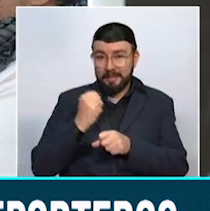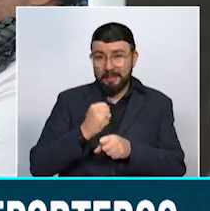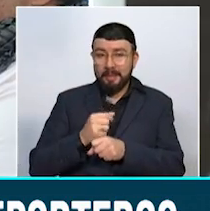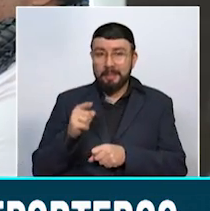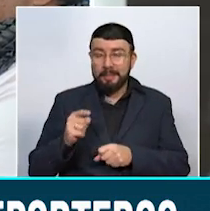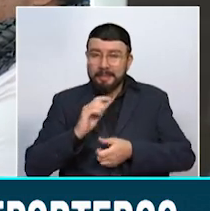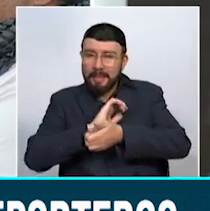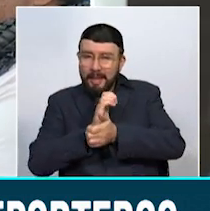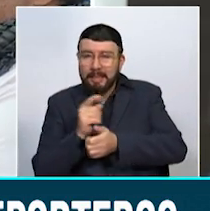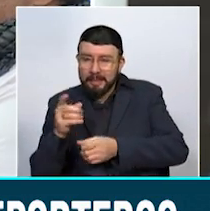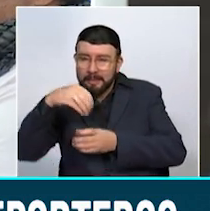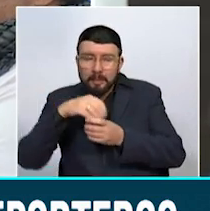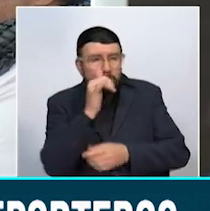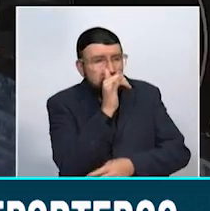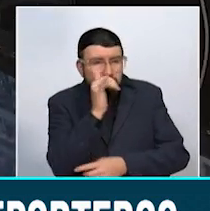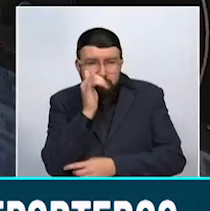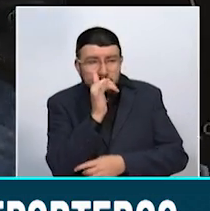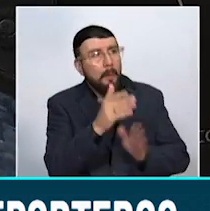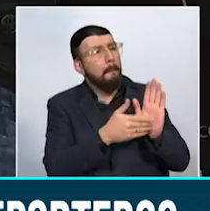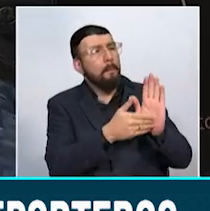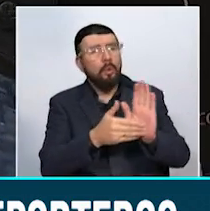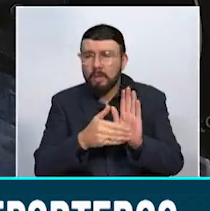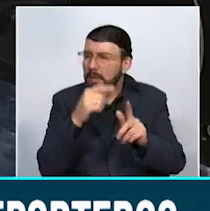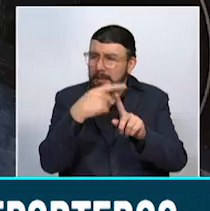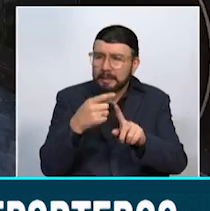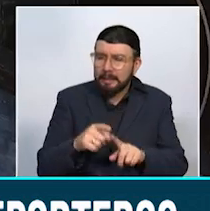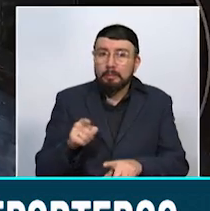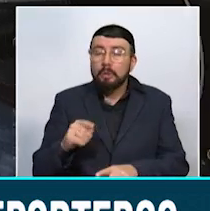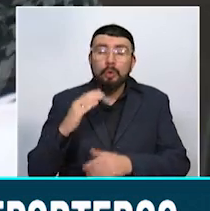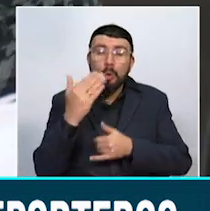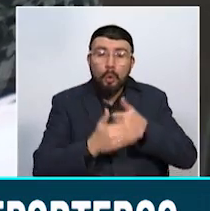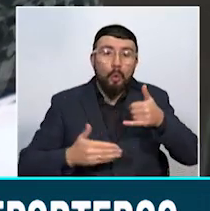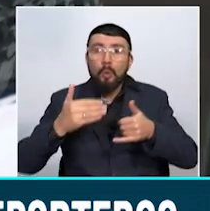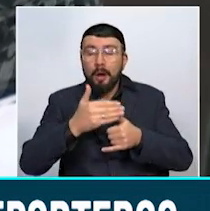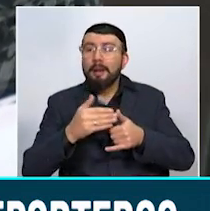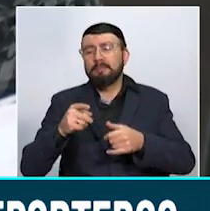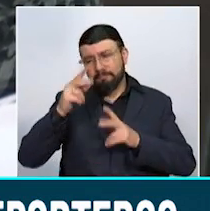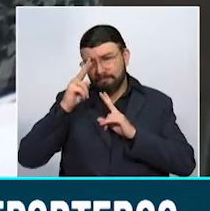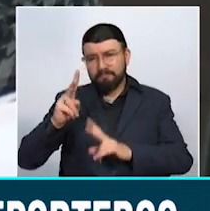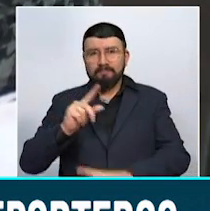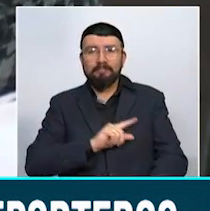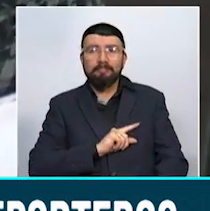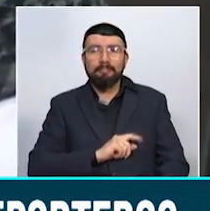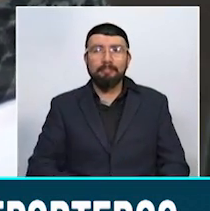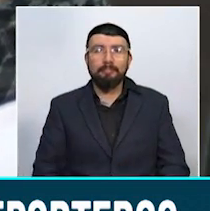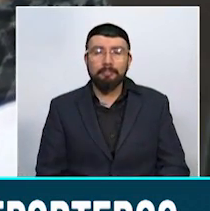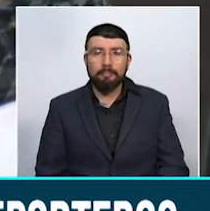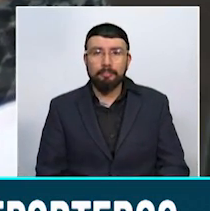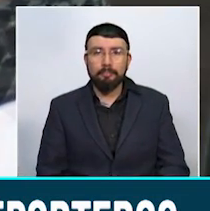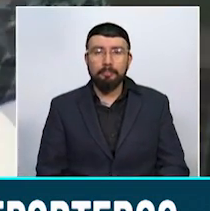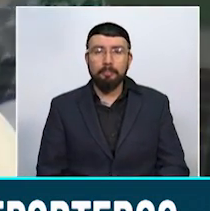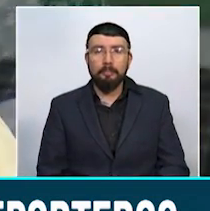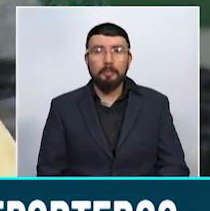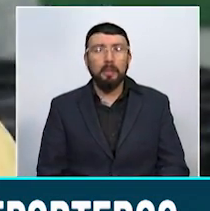tras la cámara para ilustrar a los colombianos los mayores acontecimientos de su país y por esto fue condecorado. La